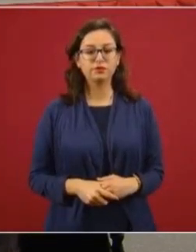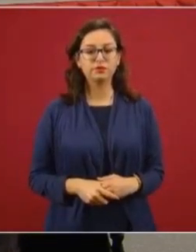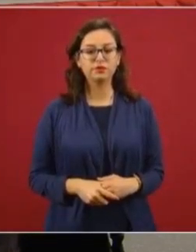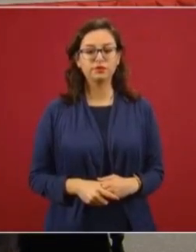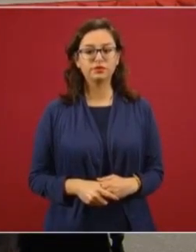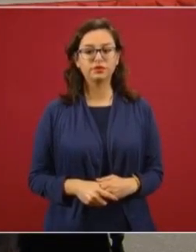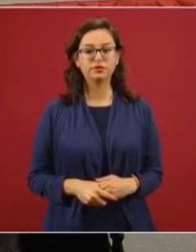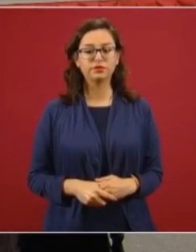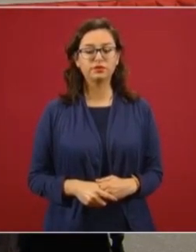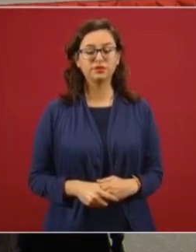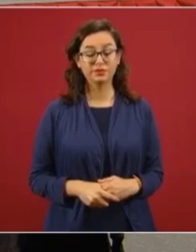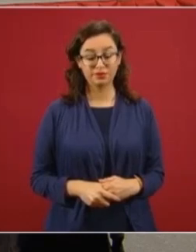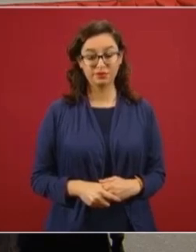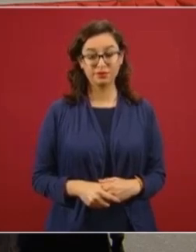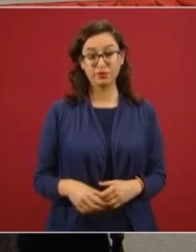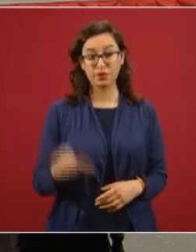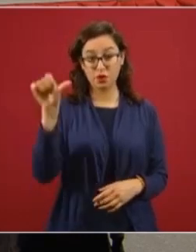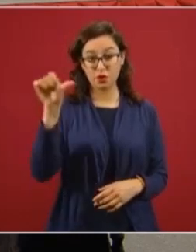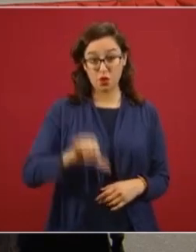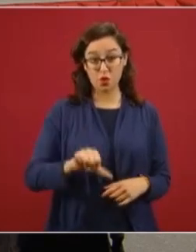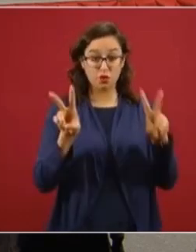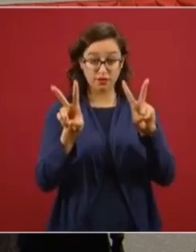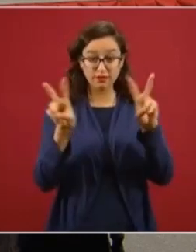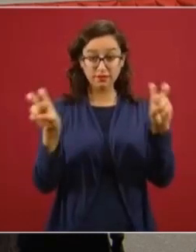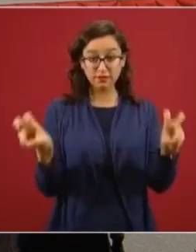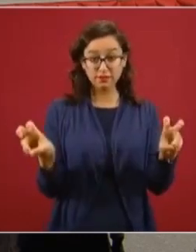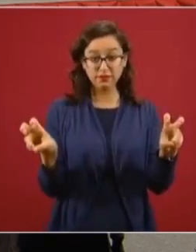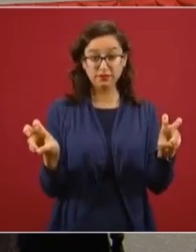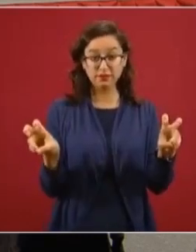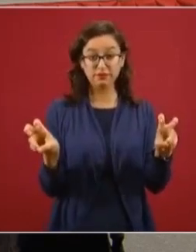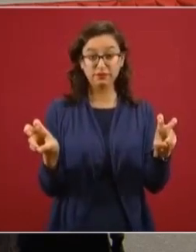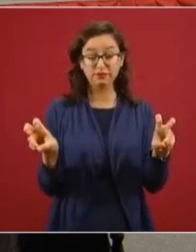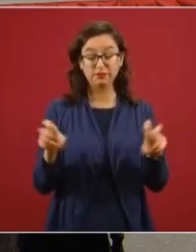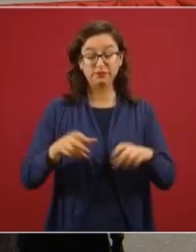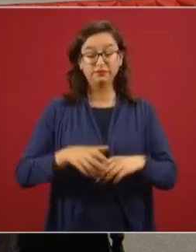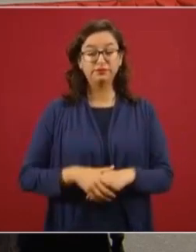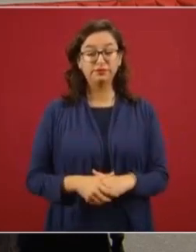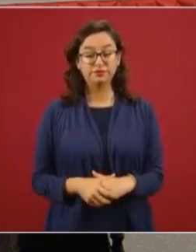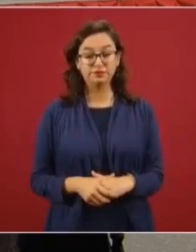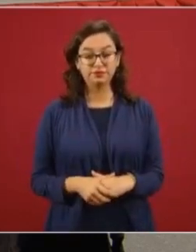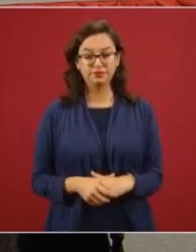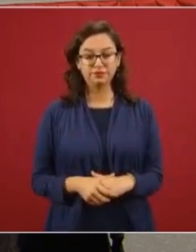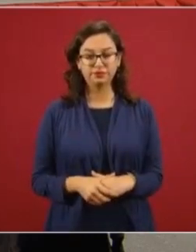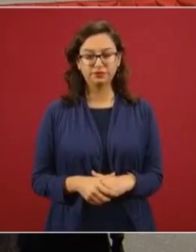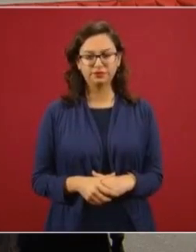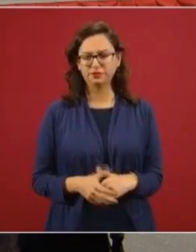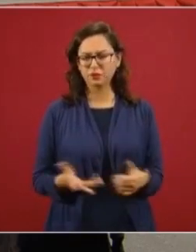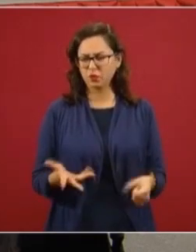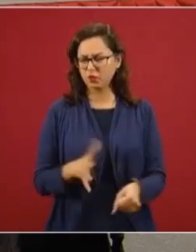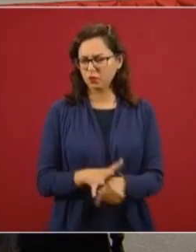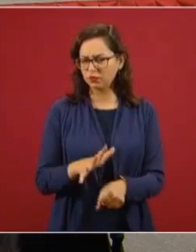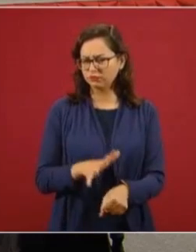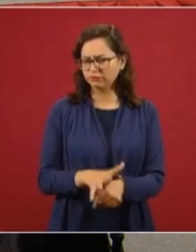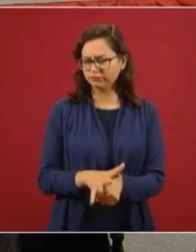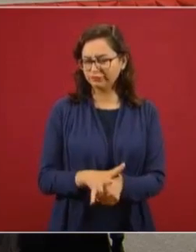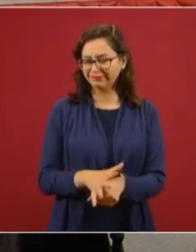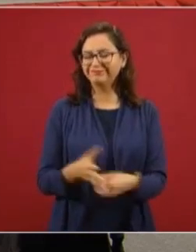Bueno, el día de hoy vamos a informar